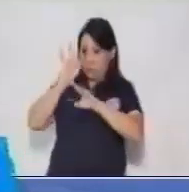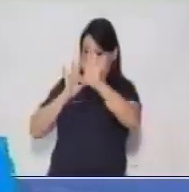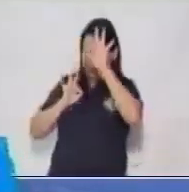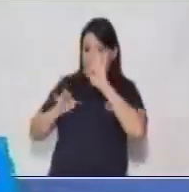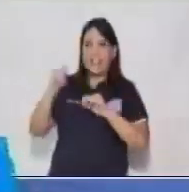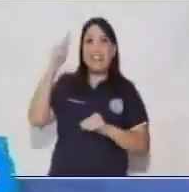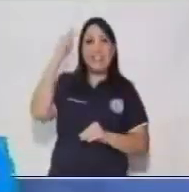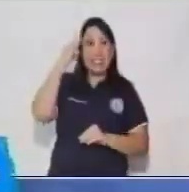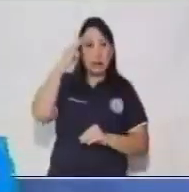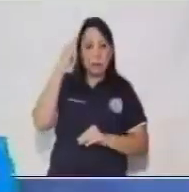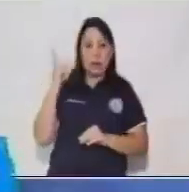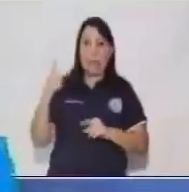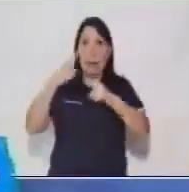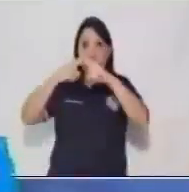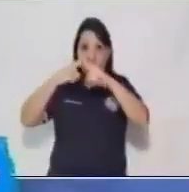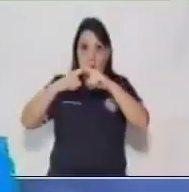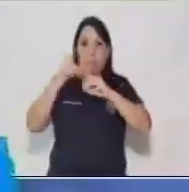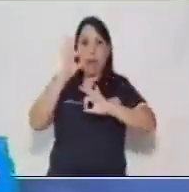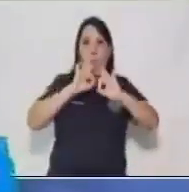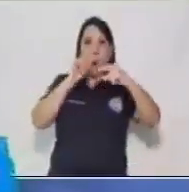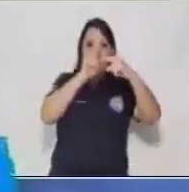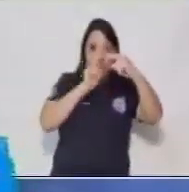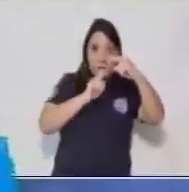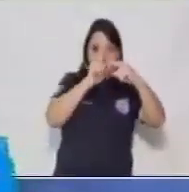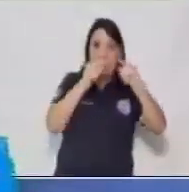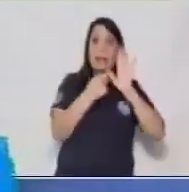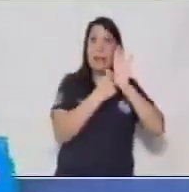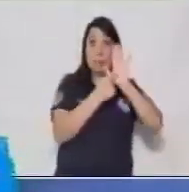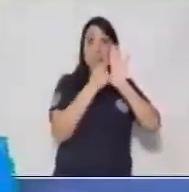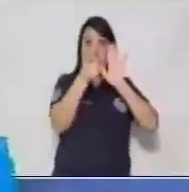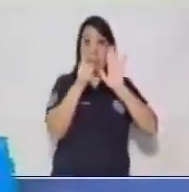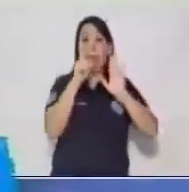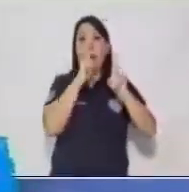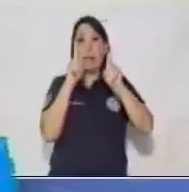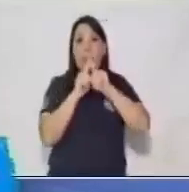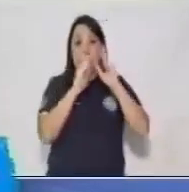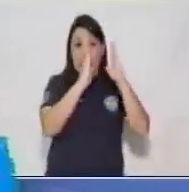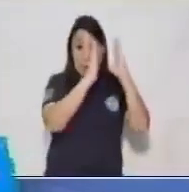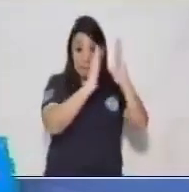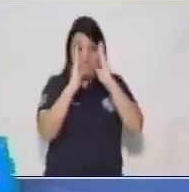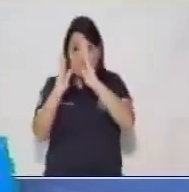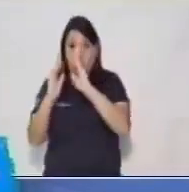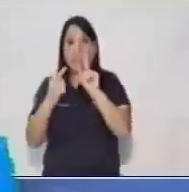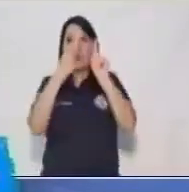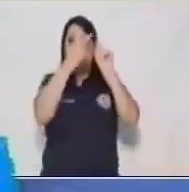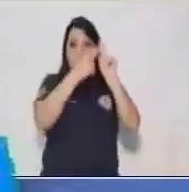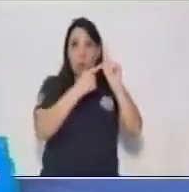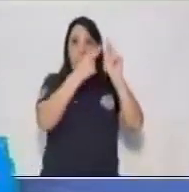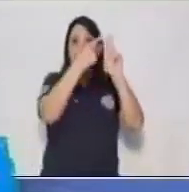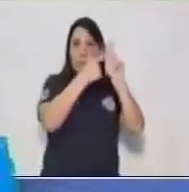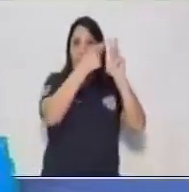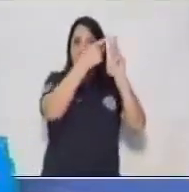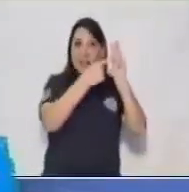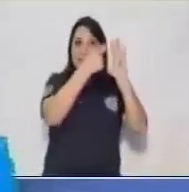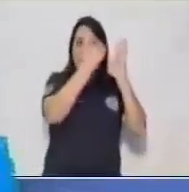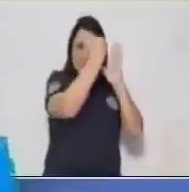datos que vas a representar, seguir el procedimiento que se te indica